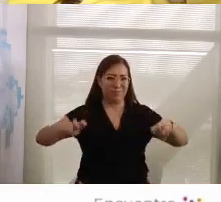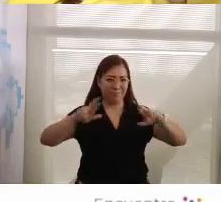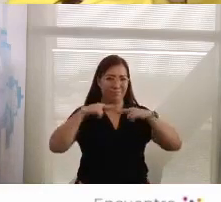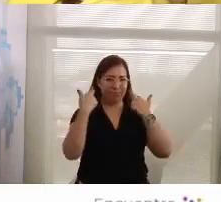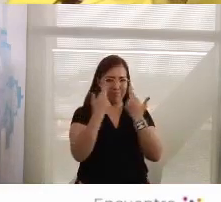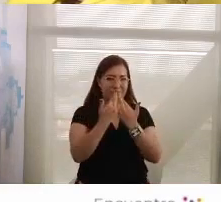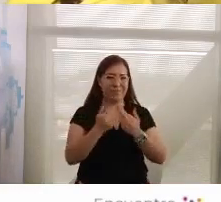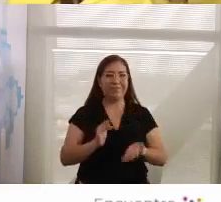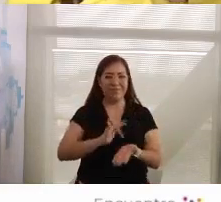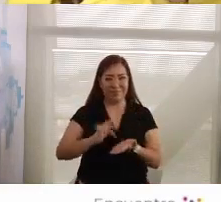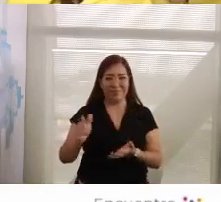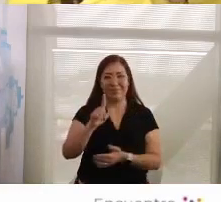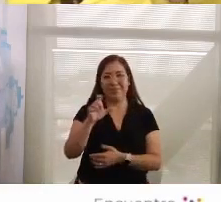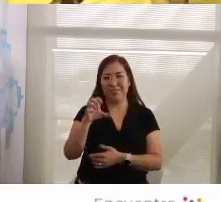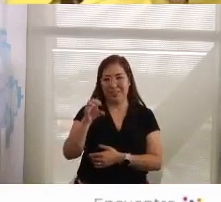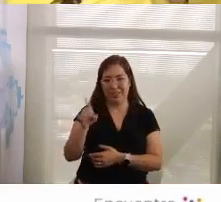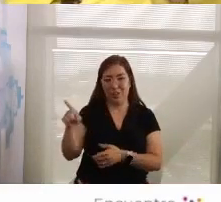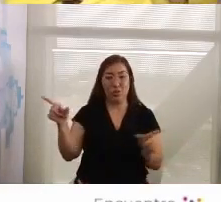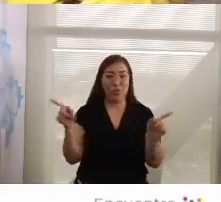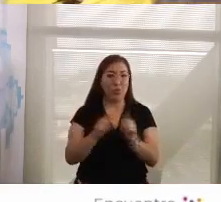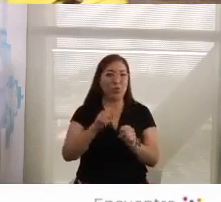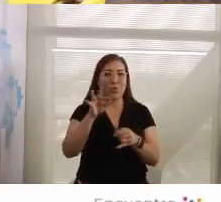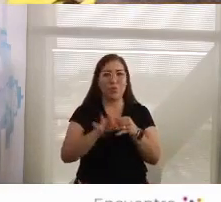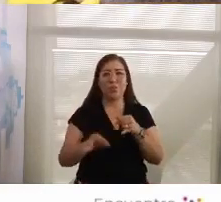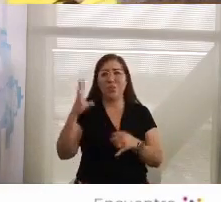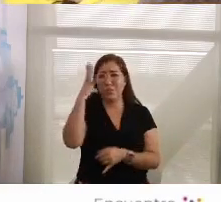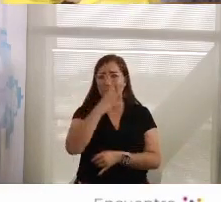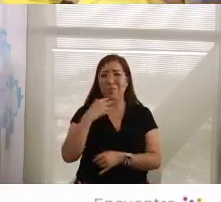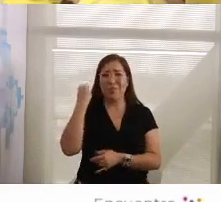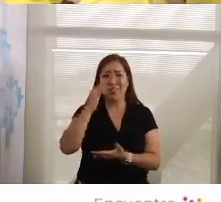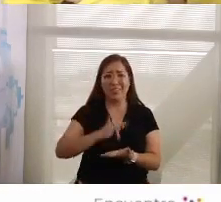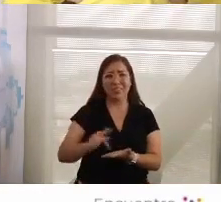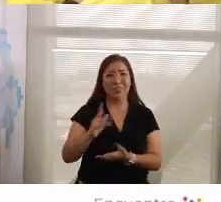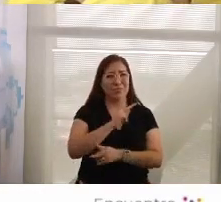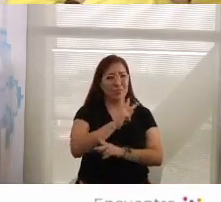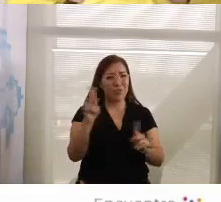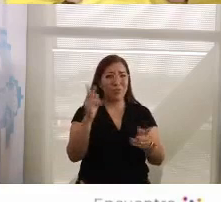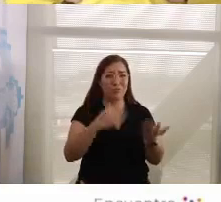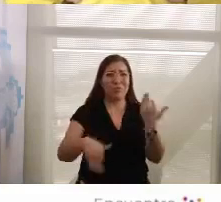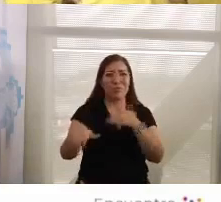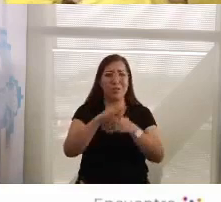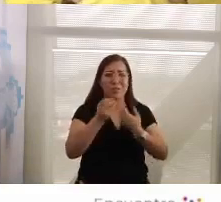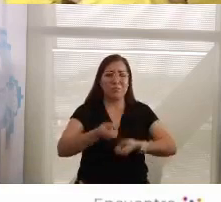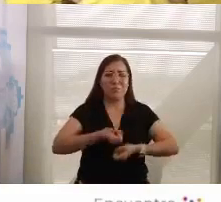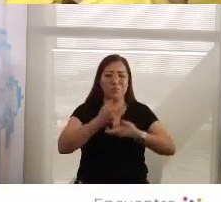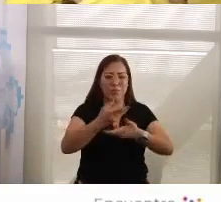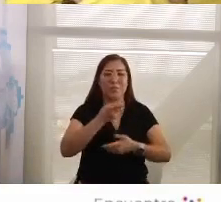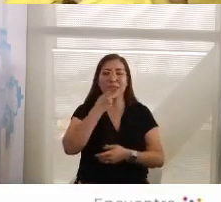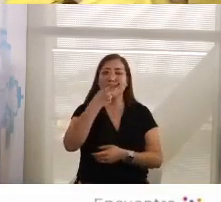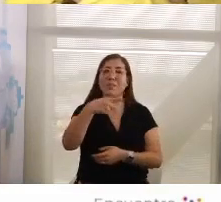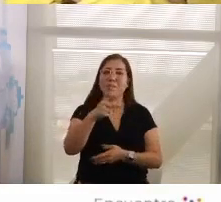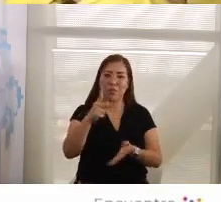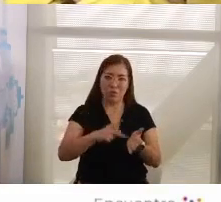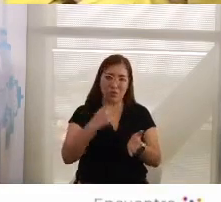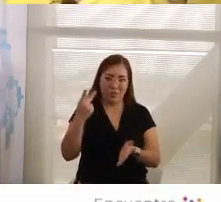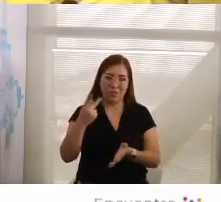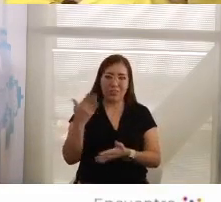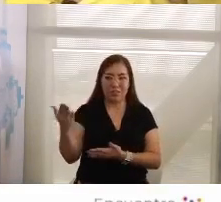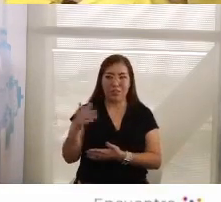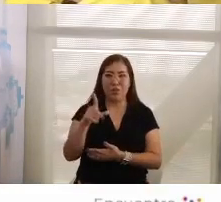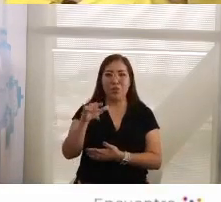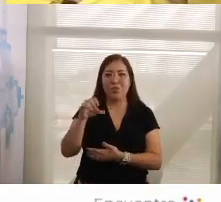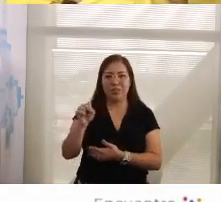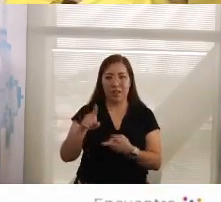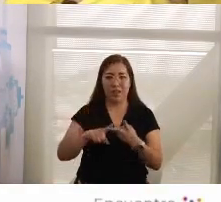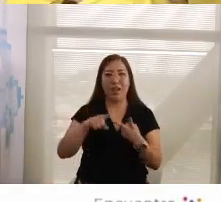Gracias Leo el cierre precioso lo dijeron todos ustedes pero otra vez Luisa